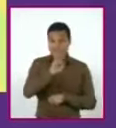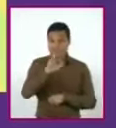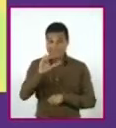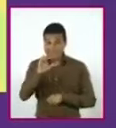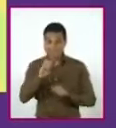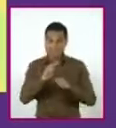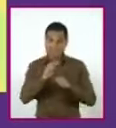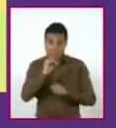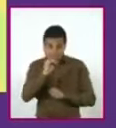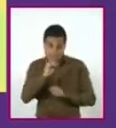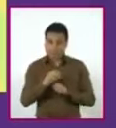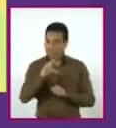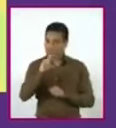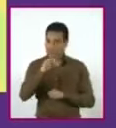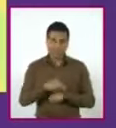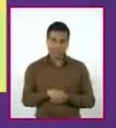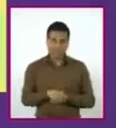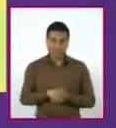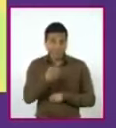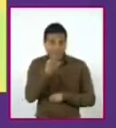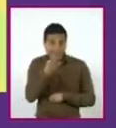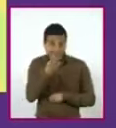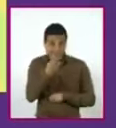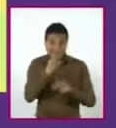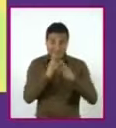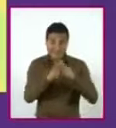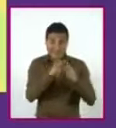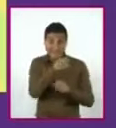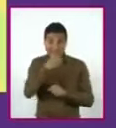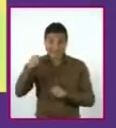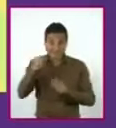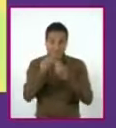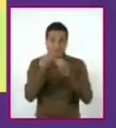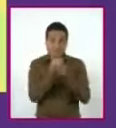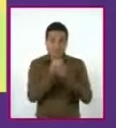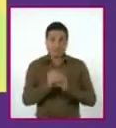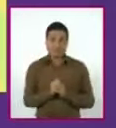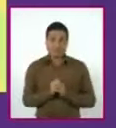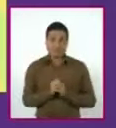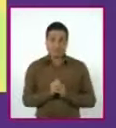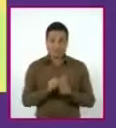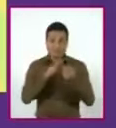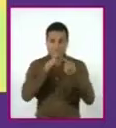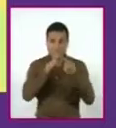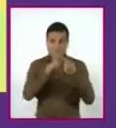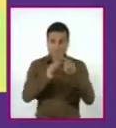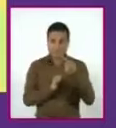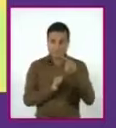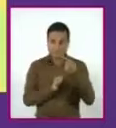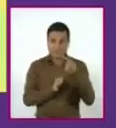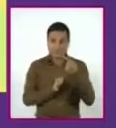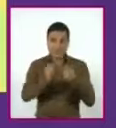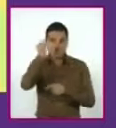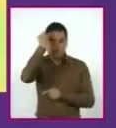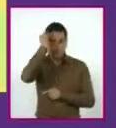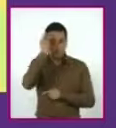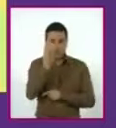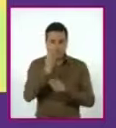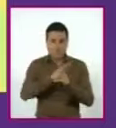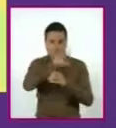0. Estas ecuaciones se clasifican en 1, ecuaciones cuadráticas completas.